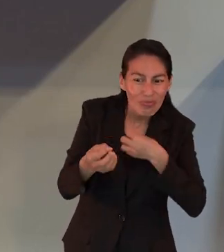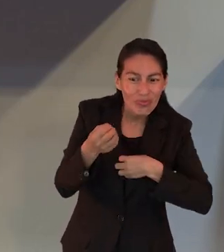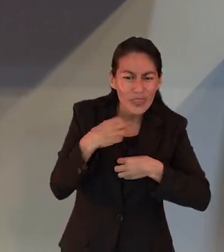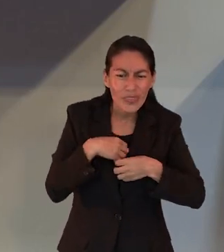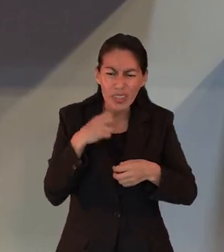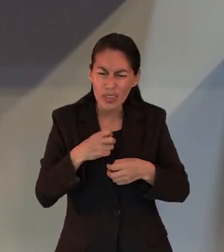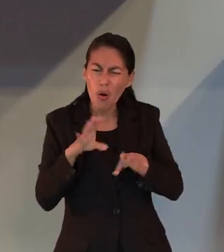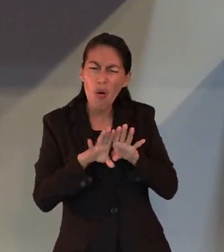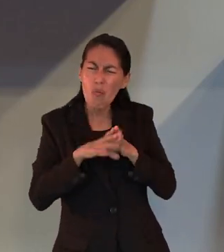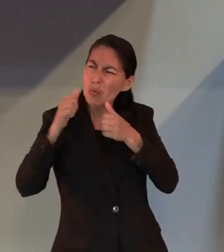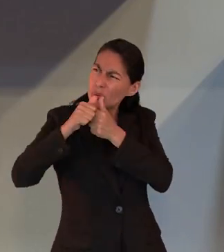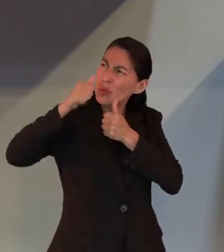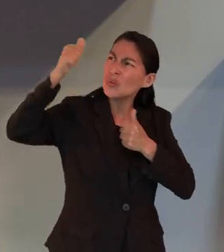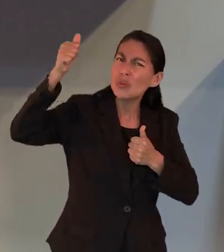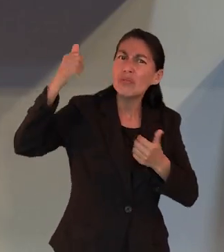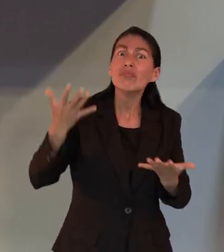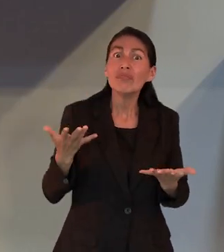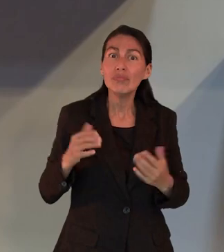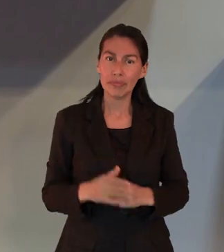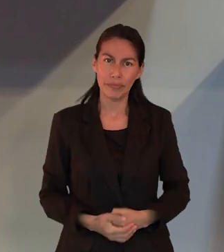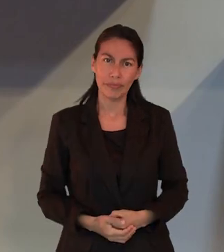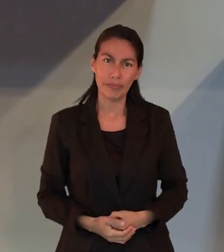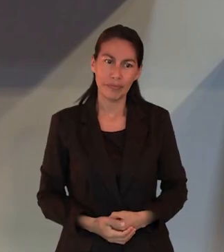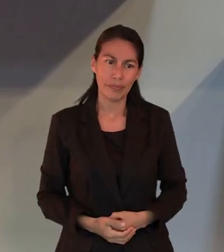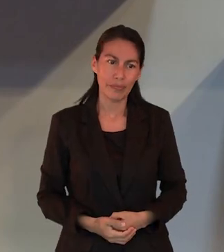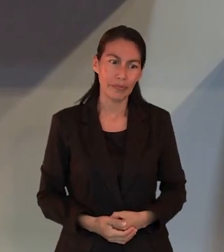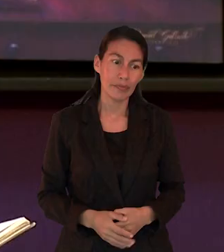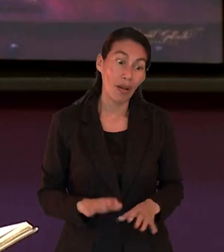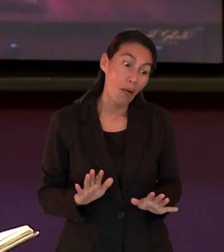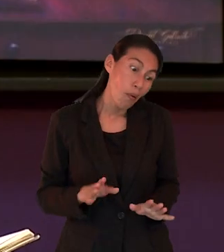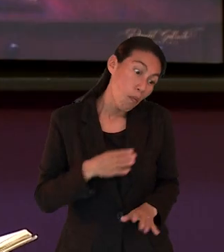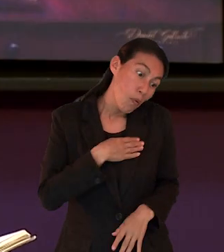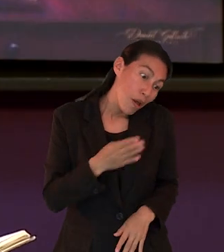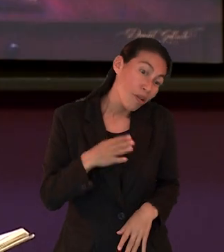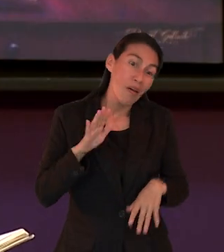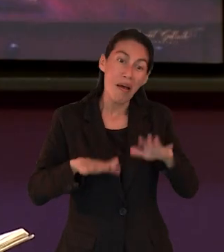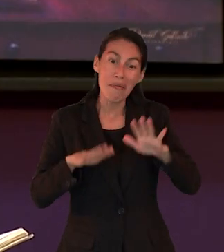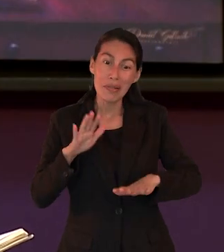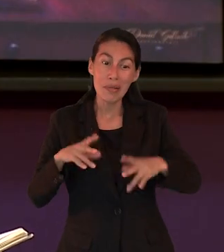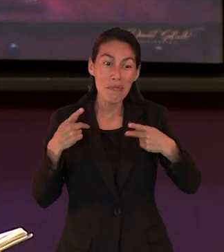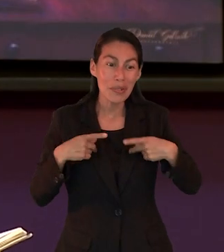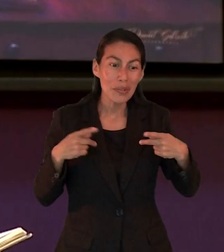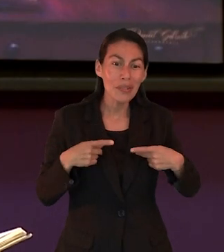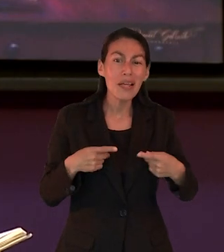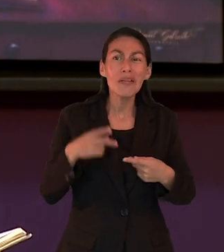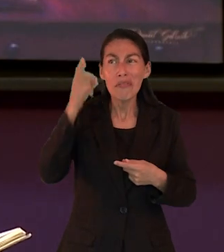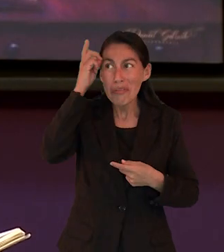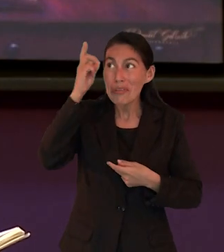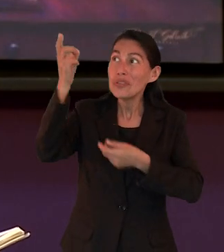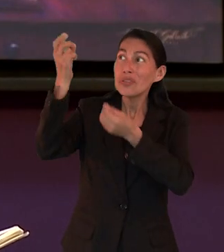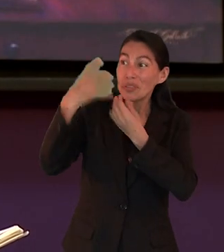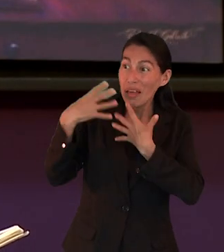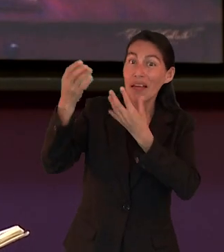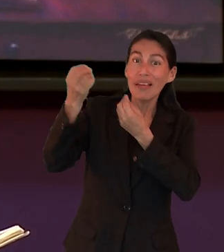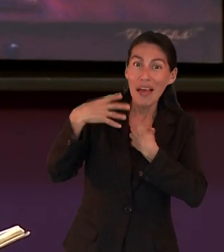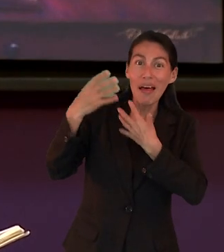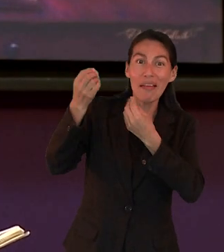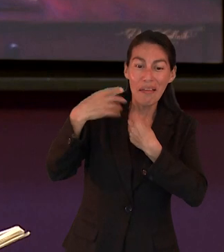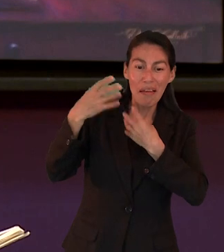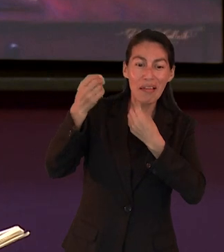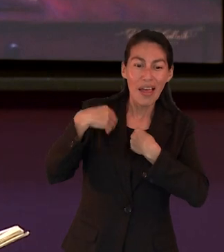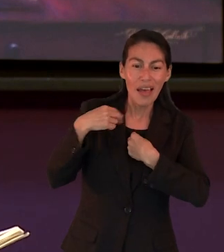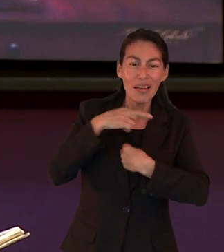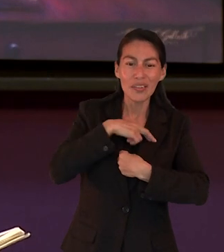Virginia, puede afectar ese amor fraternal? Pues a veces nosotros queremos tener más de lo que Dios nos da y no somos agradecidos.